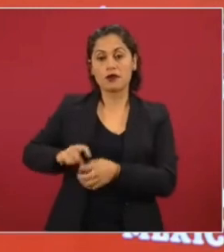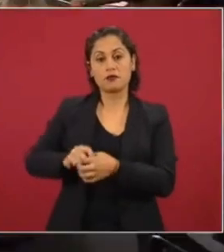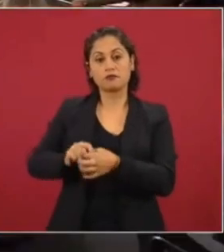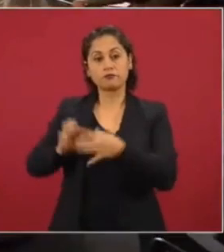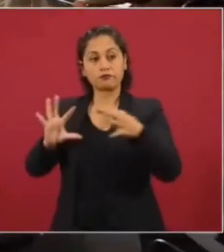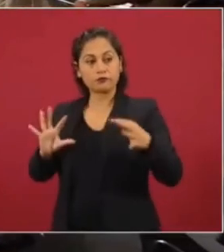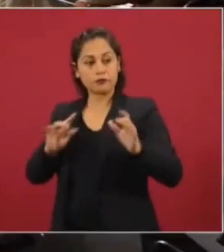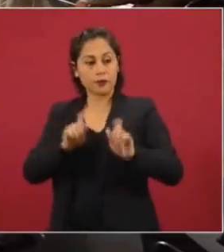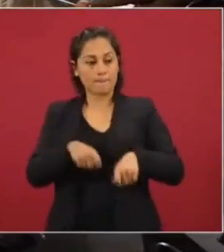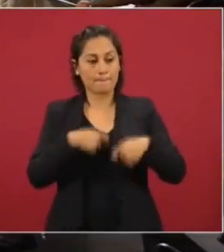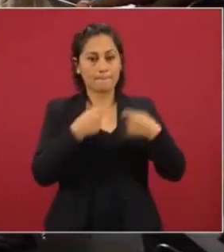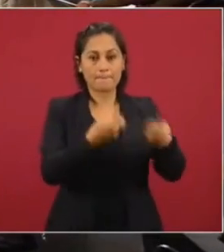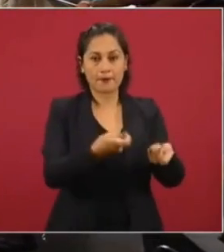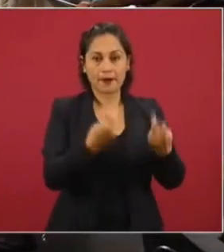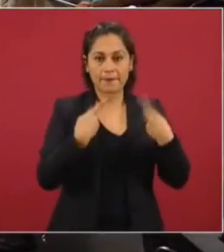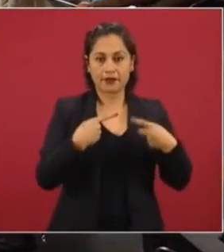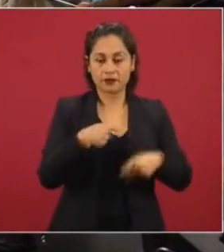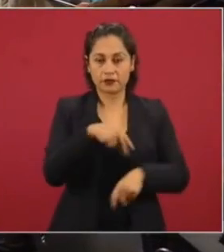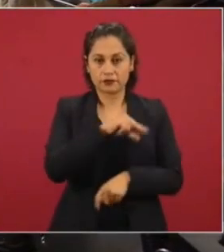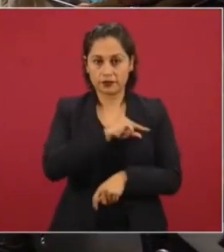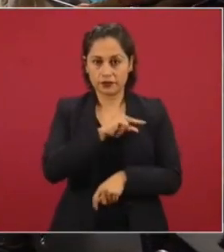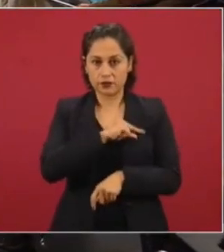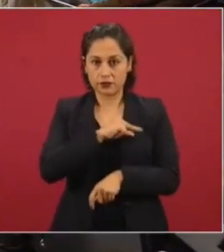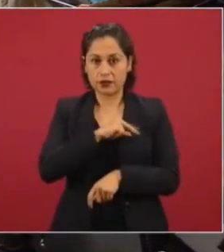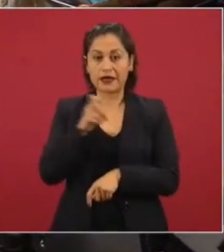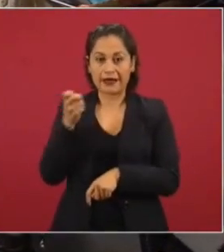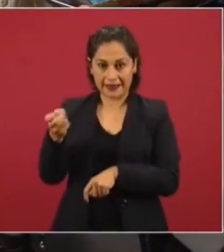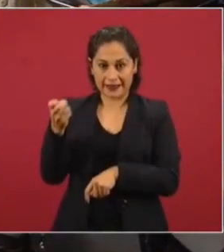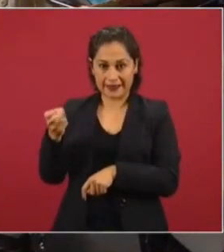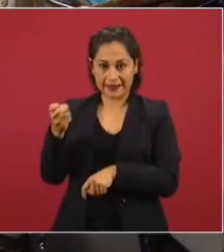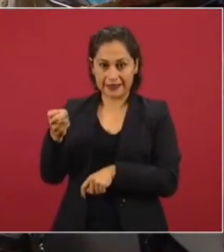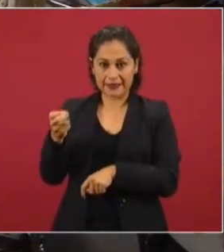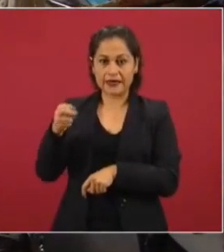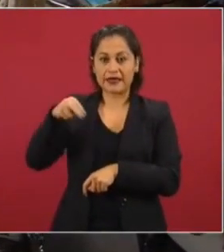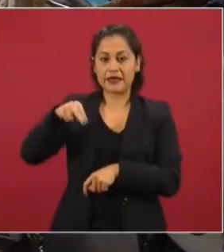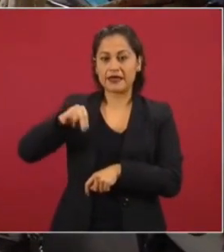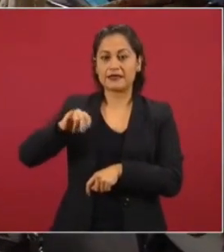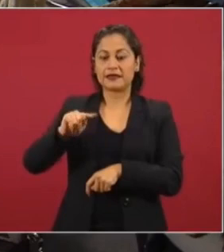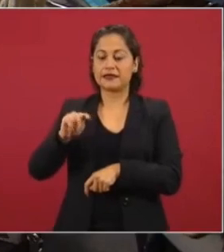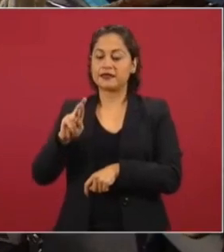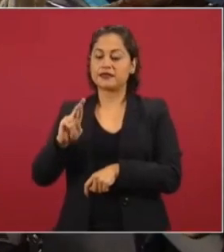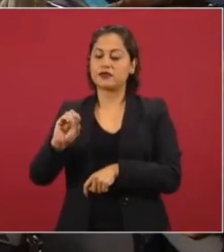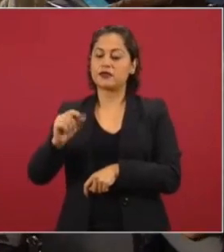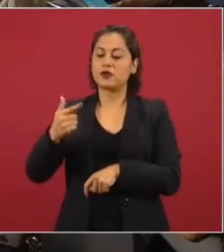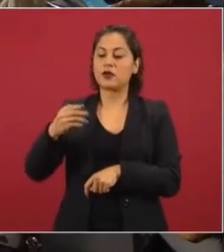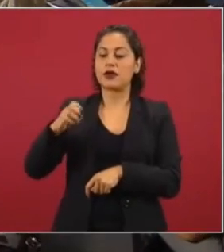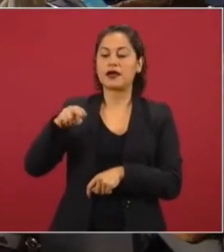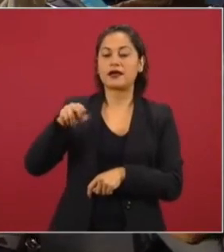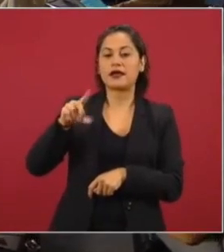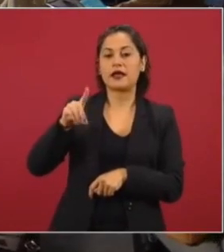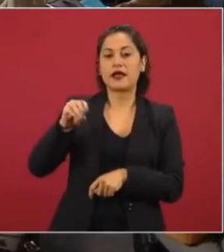ejemplo, esa planta de agronitrogenados